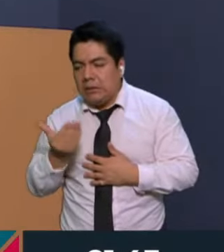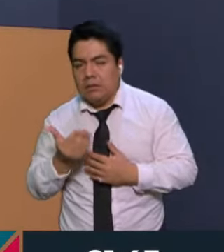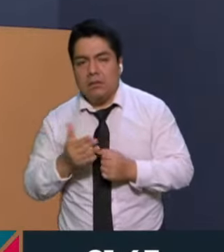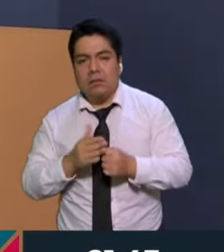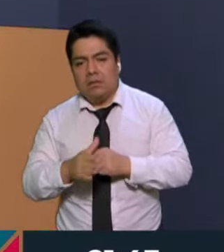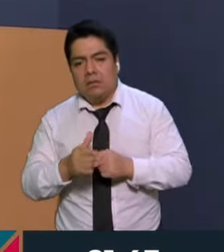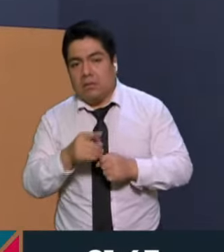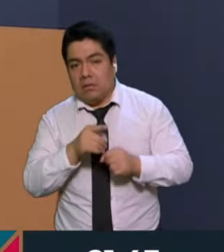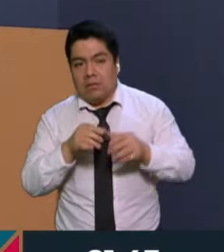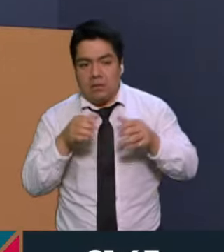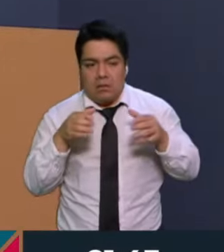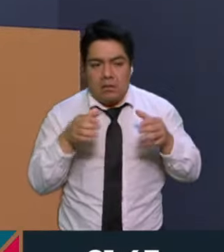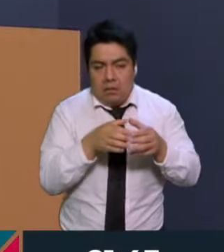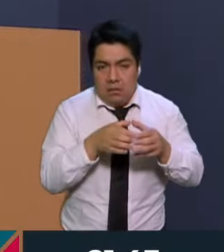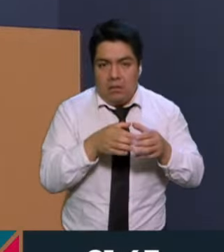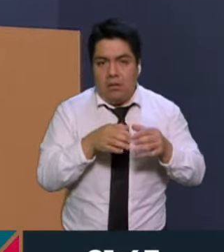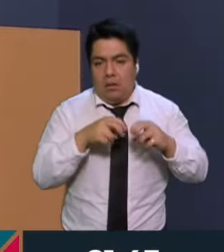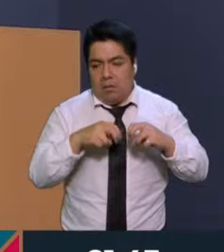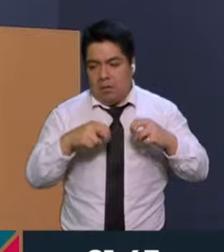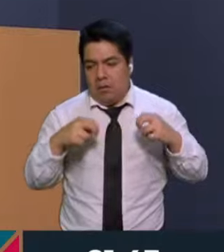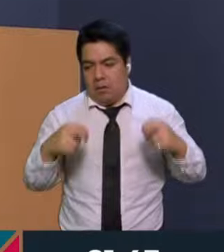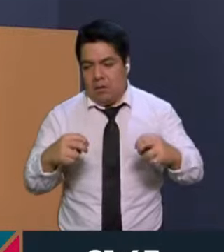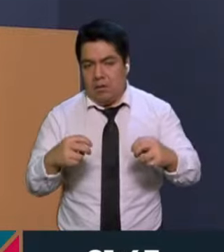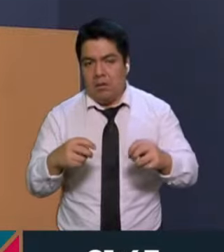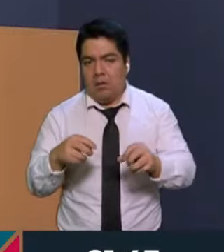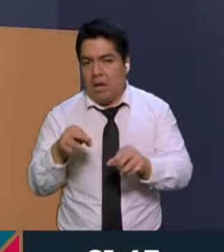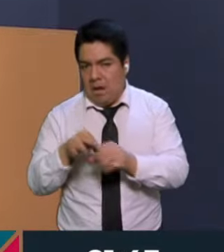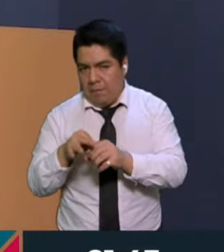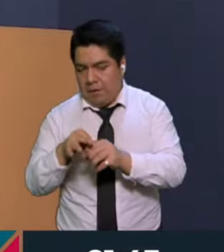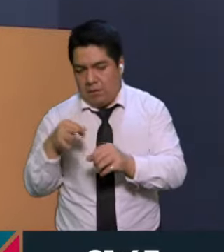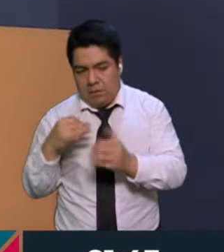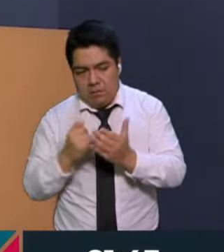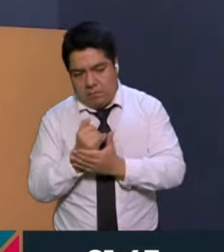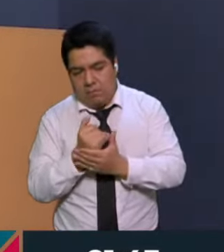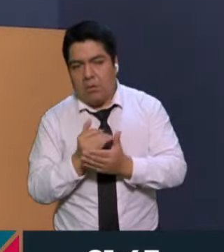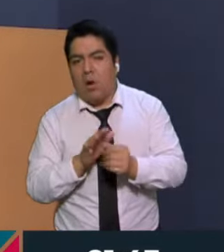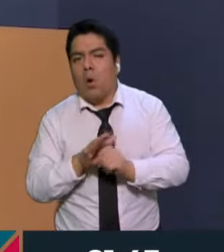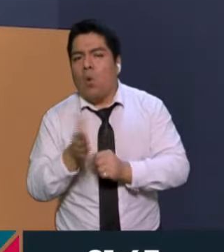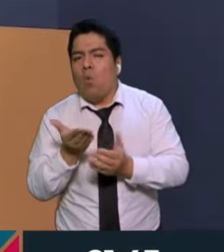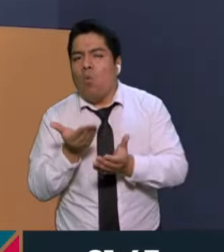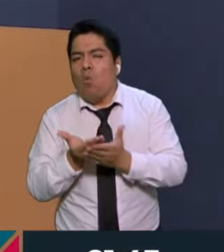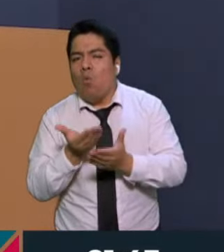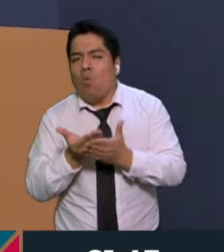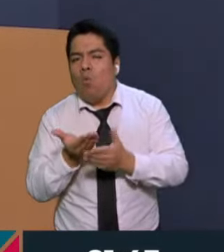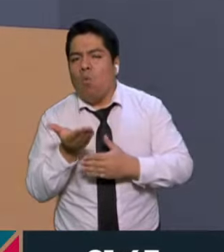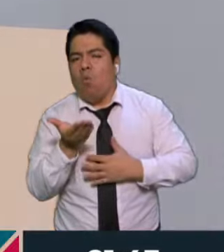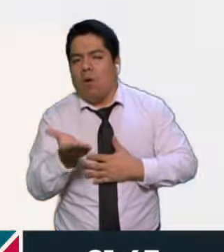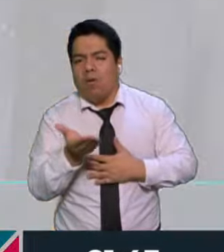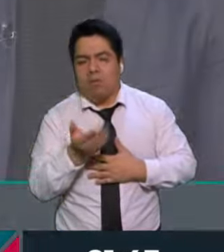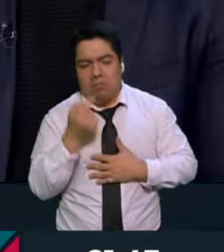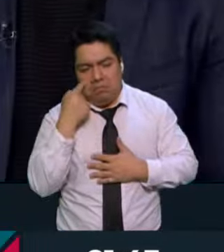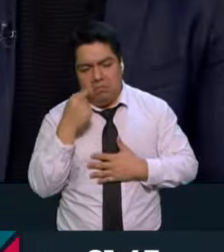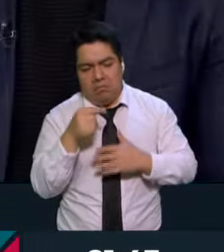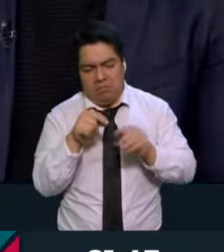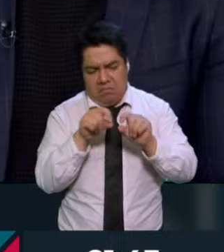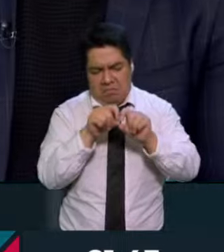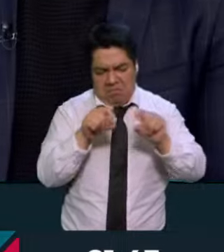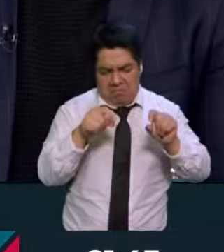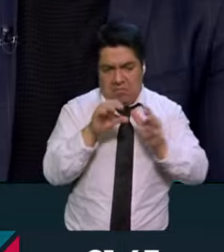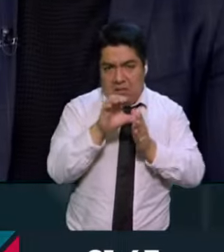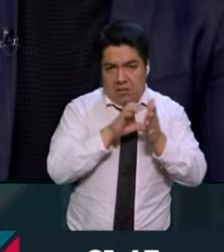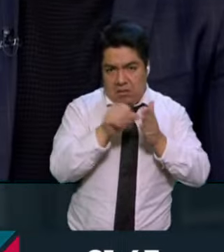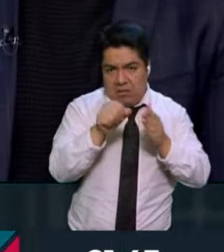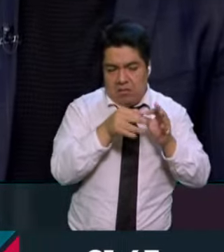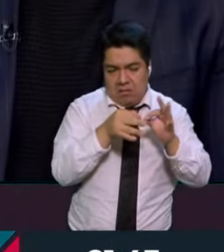el Congreso tengan tantas curules como la gente les votó. ¿Cuál es el argumento para decir que se haga una interpretación distinta a la que